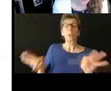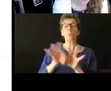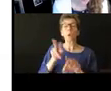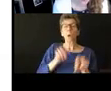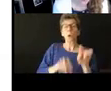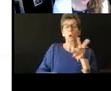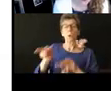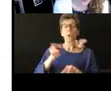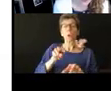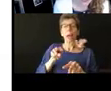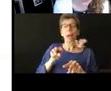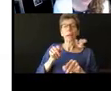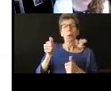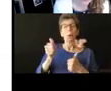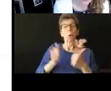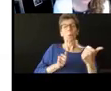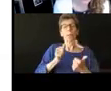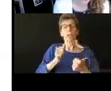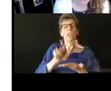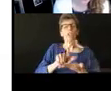de su distrito escolar